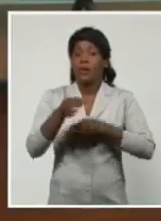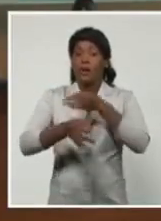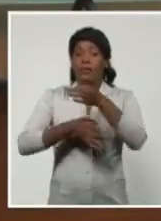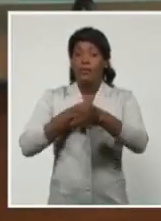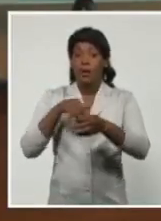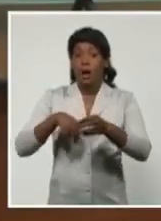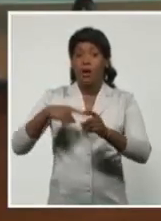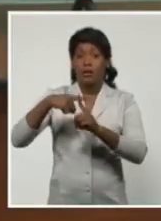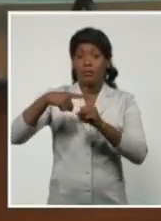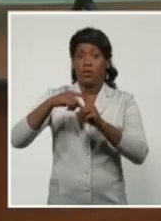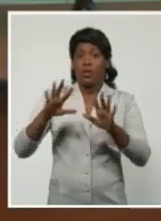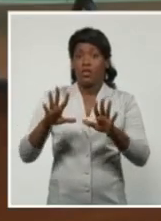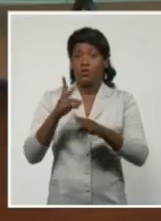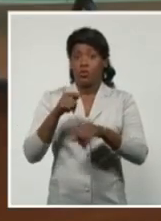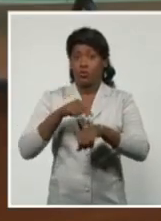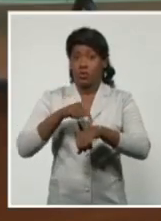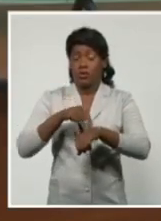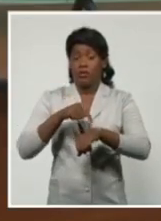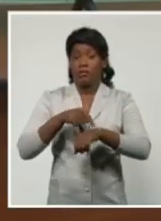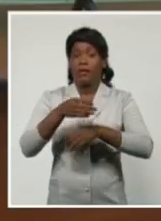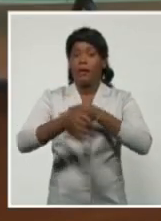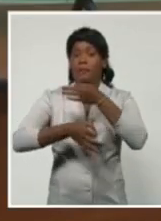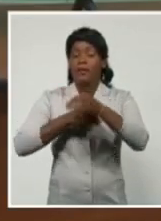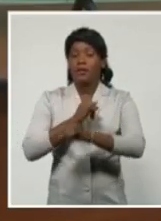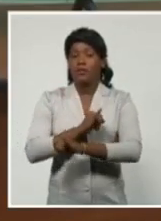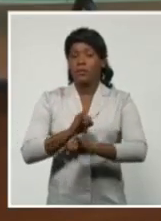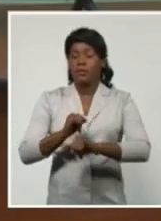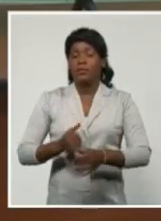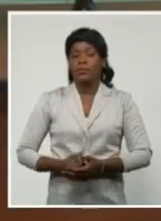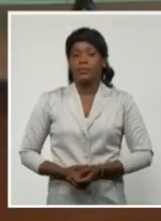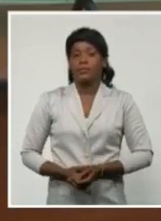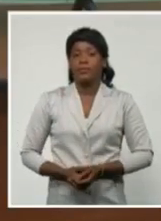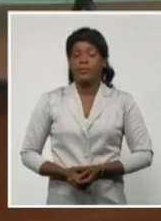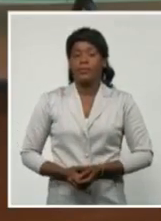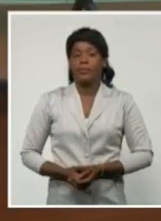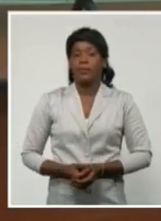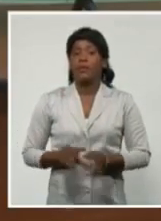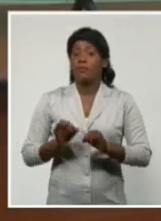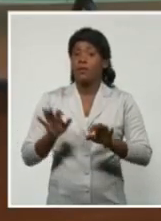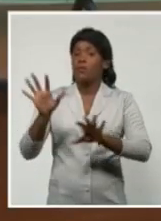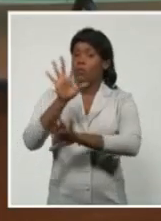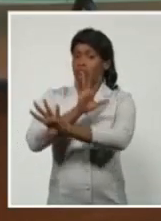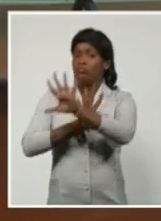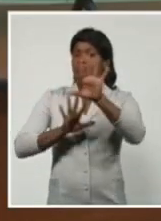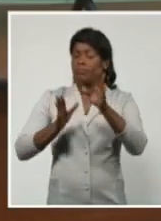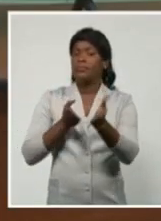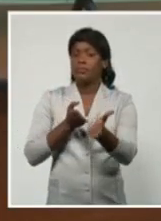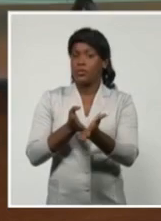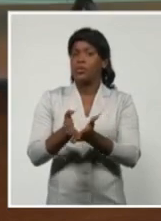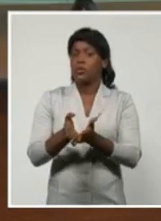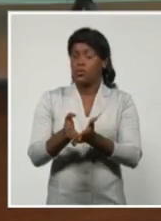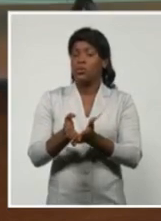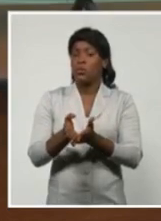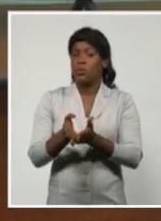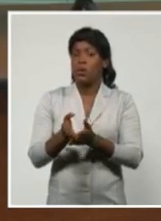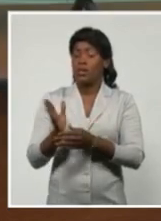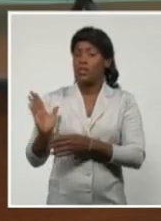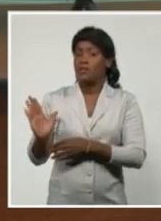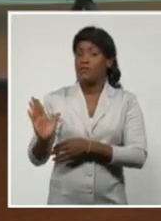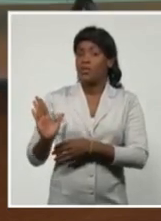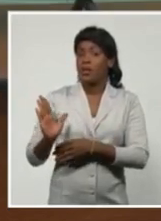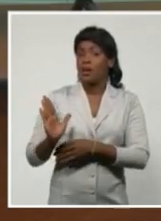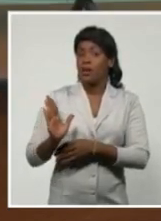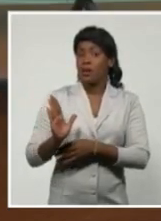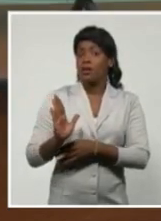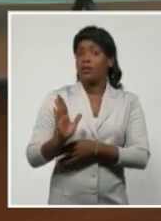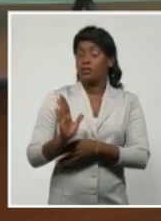mediodía de hoy. La filosofía del pronóstico sigue siendo la misma. Un anticiclón al norte que tiene un flujo que